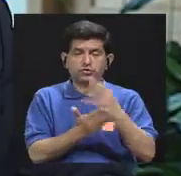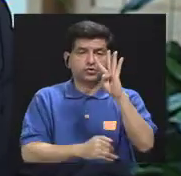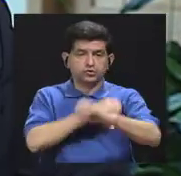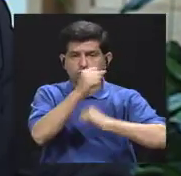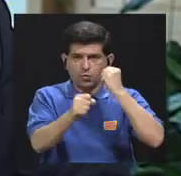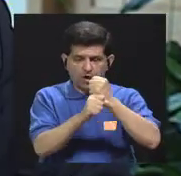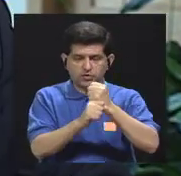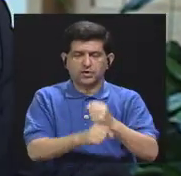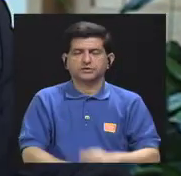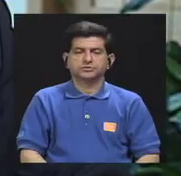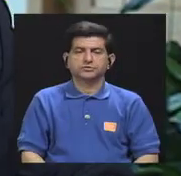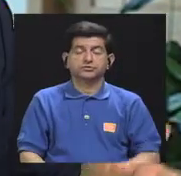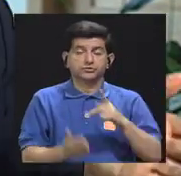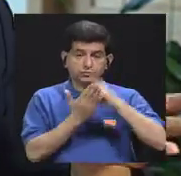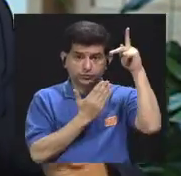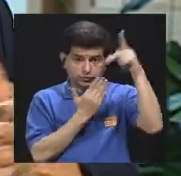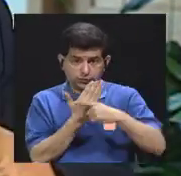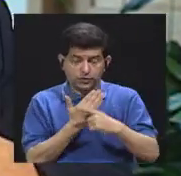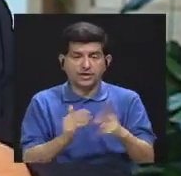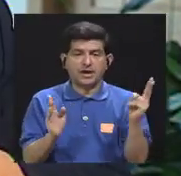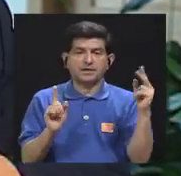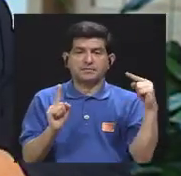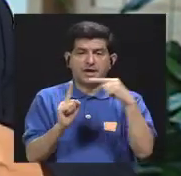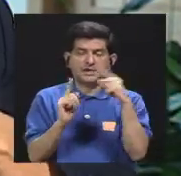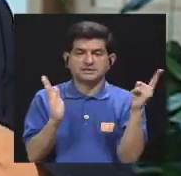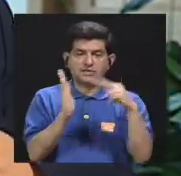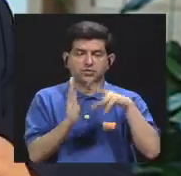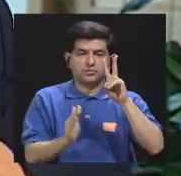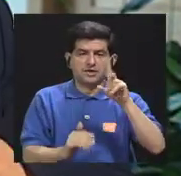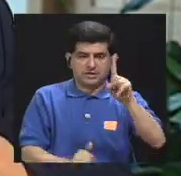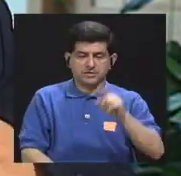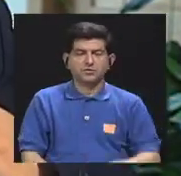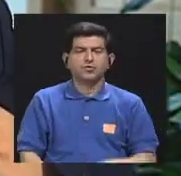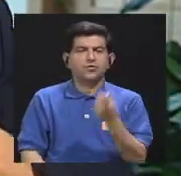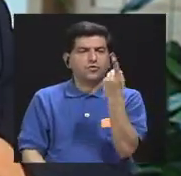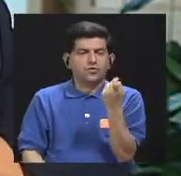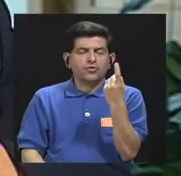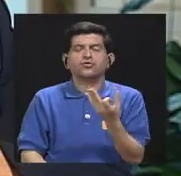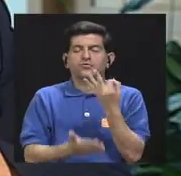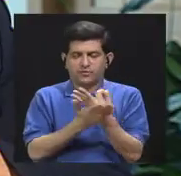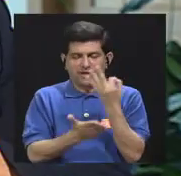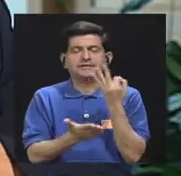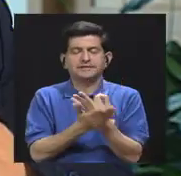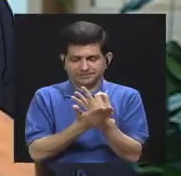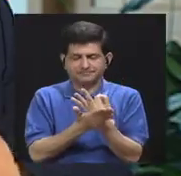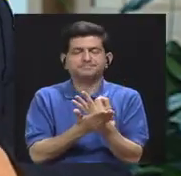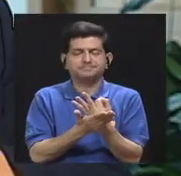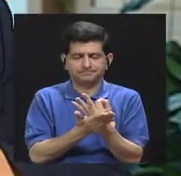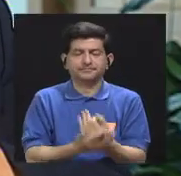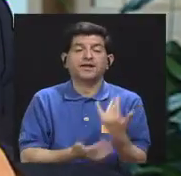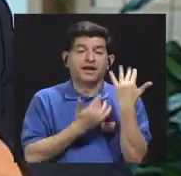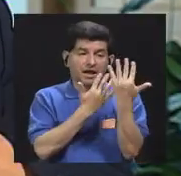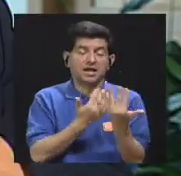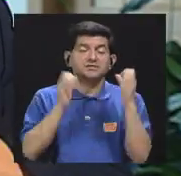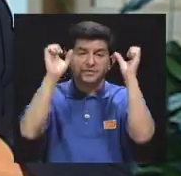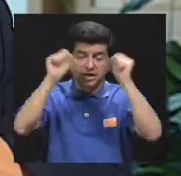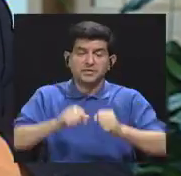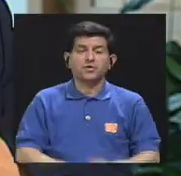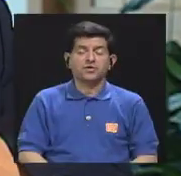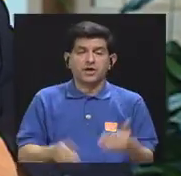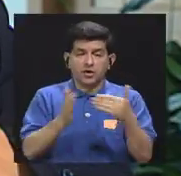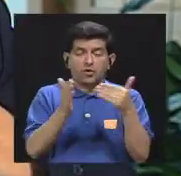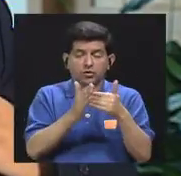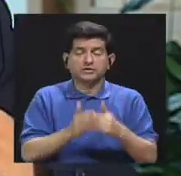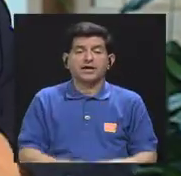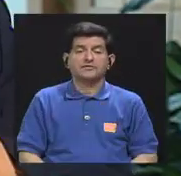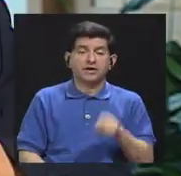cuatro años el programa es al 2021 nos falta todavía más financiamiento esperamos poder renovar